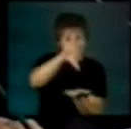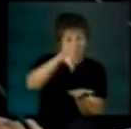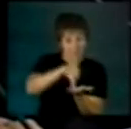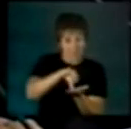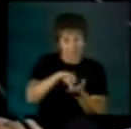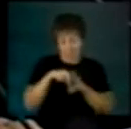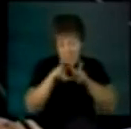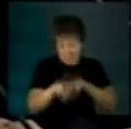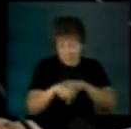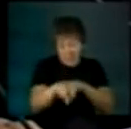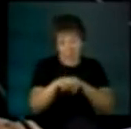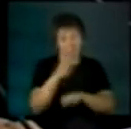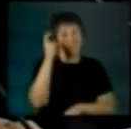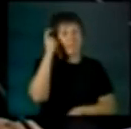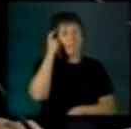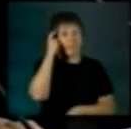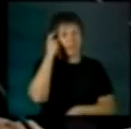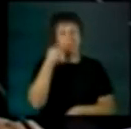agrointeligente.